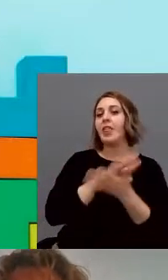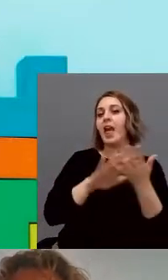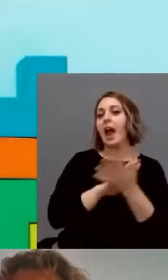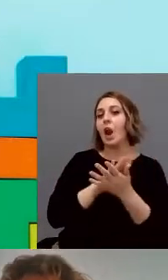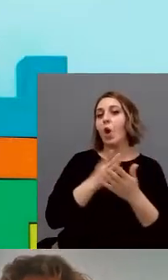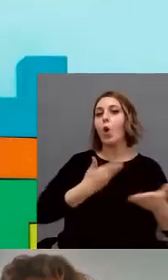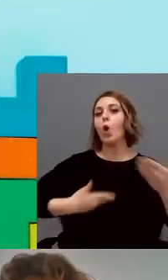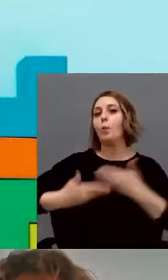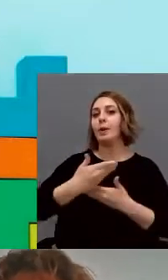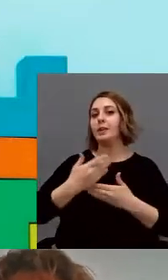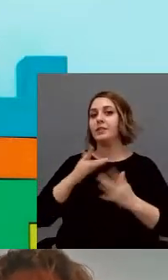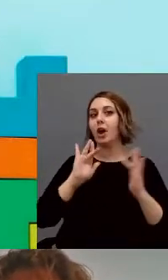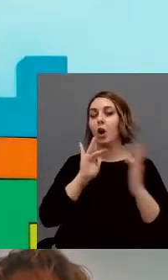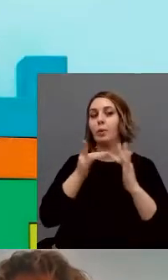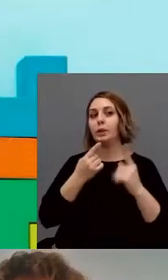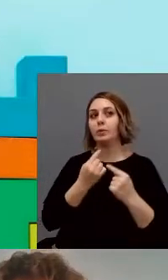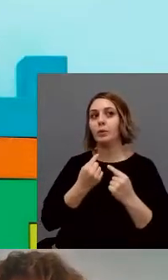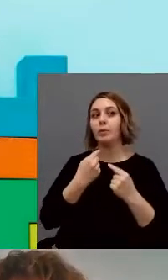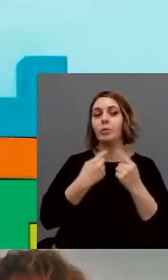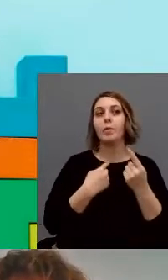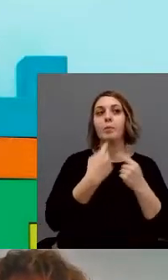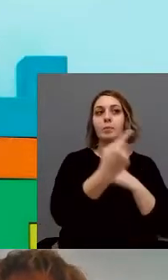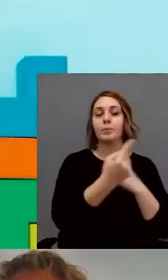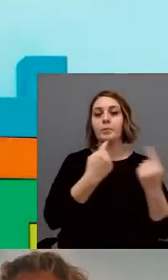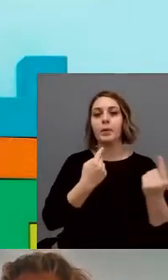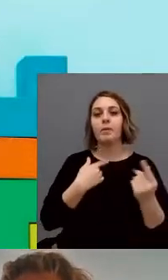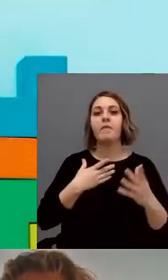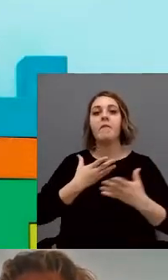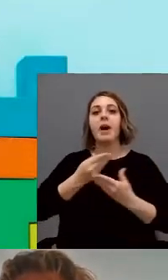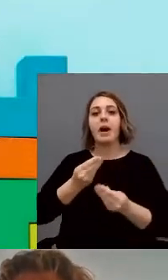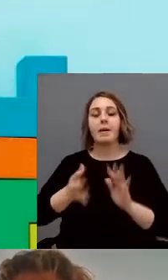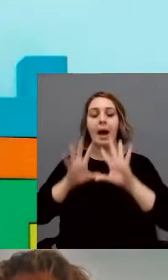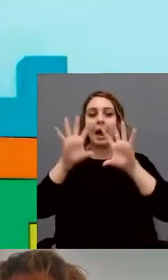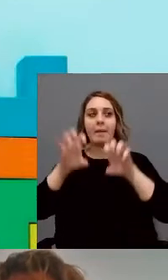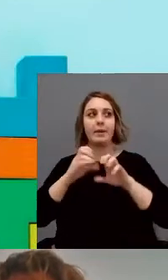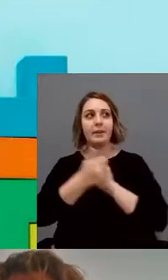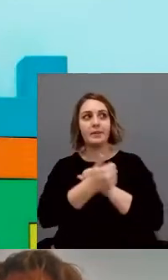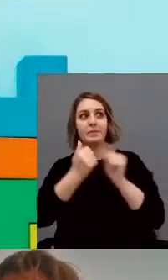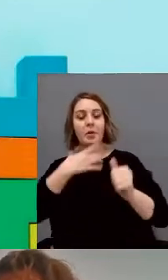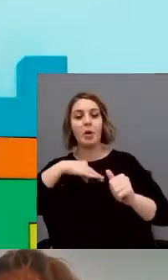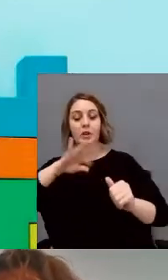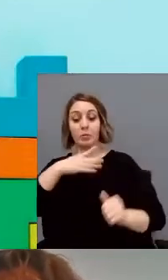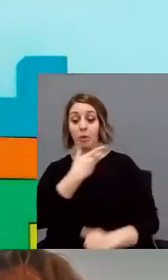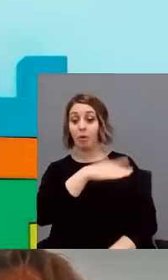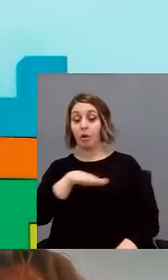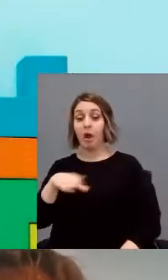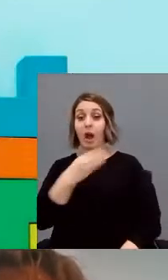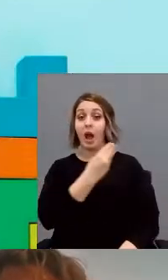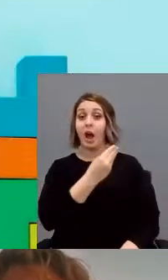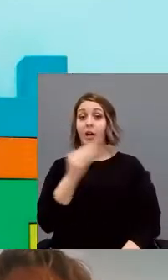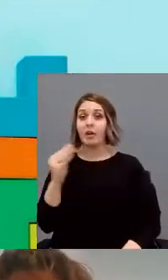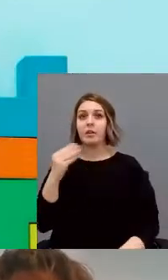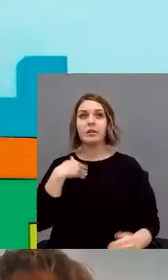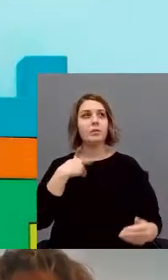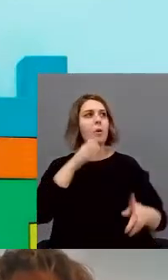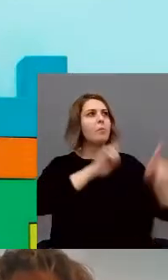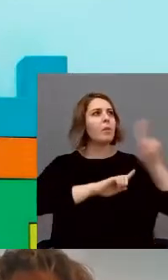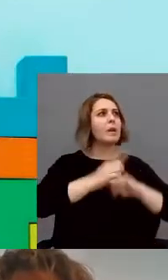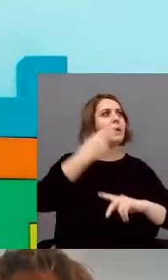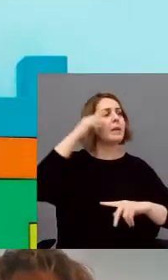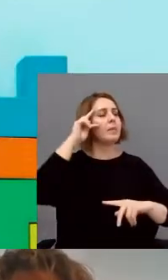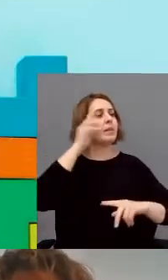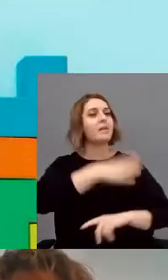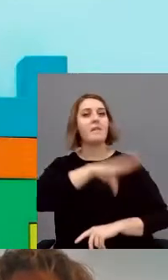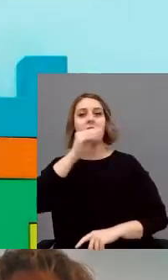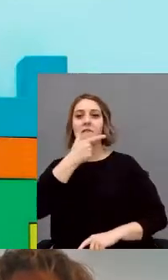bidireccional favorece los descubrimientos y los aprendizajes. Así, los niños y adolescentes aumentan la comprensión de problemas